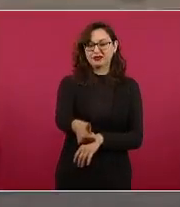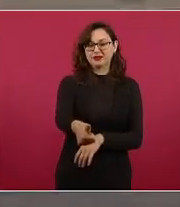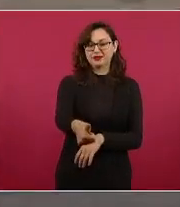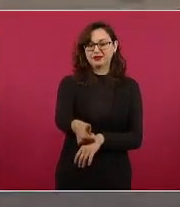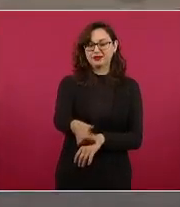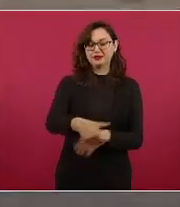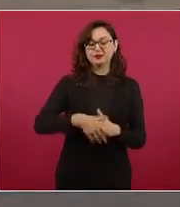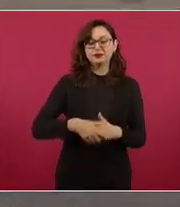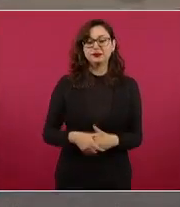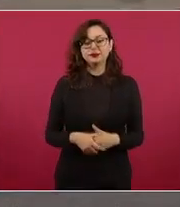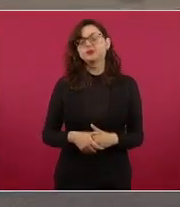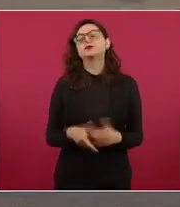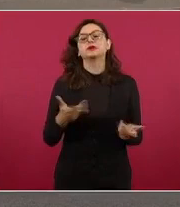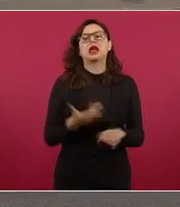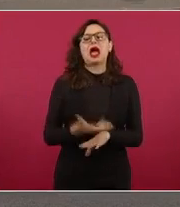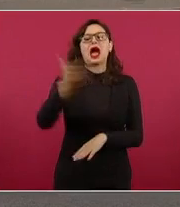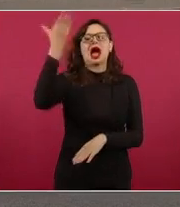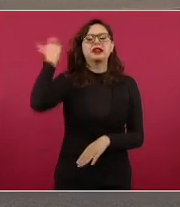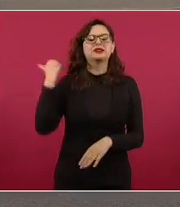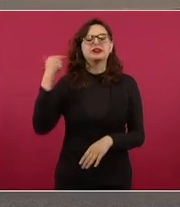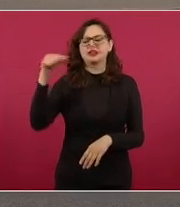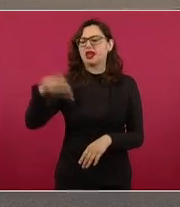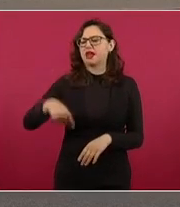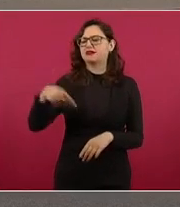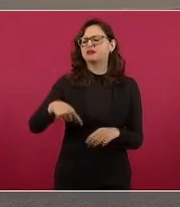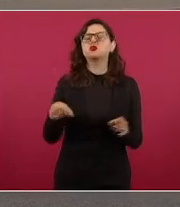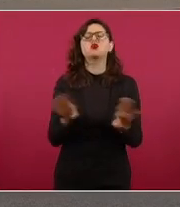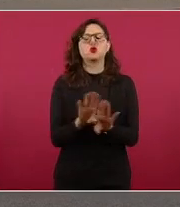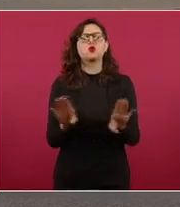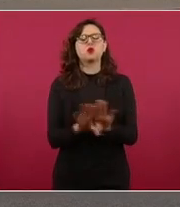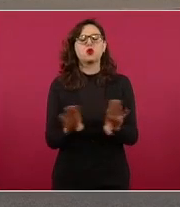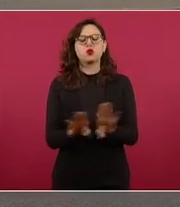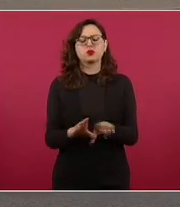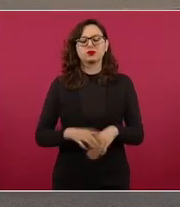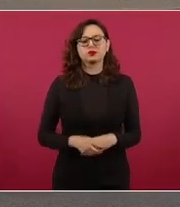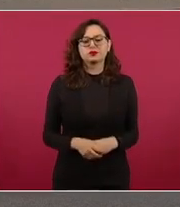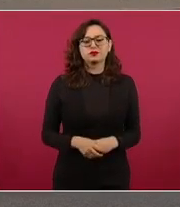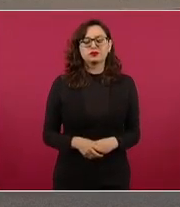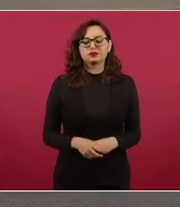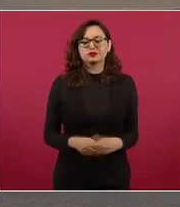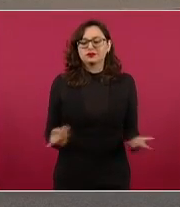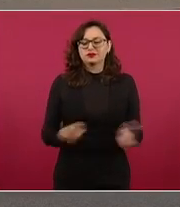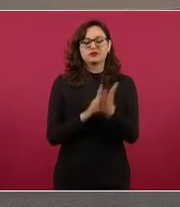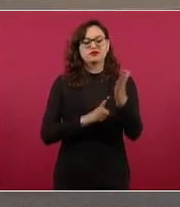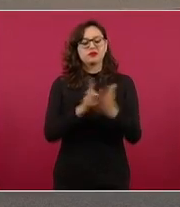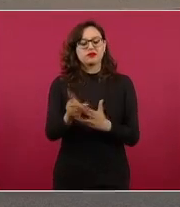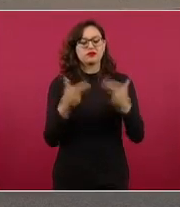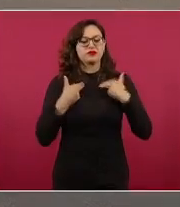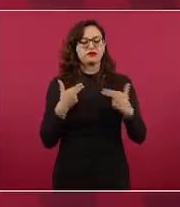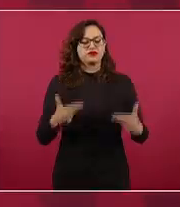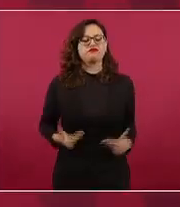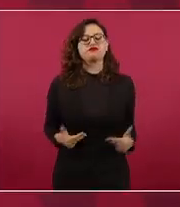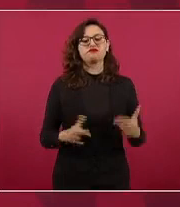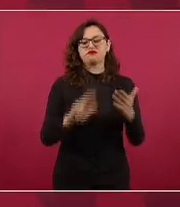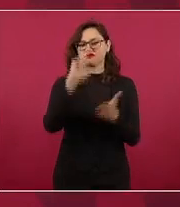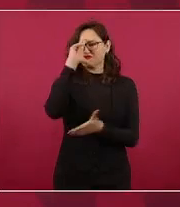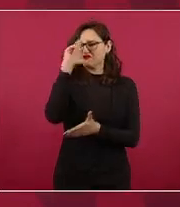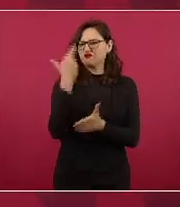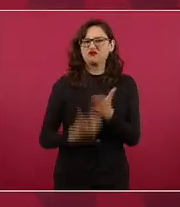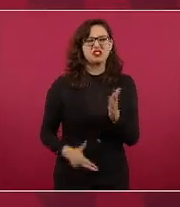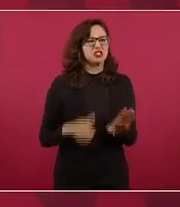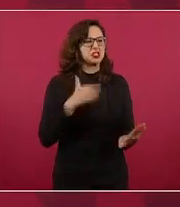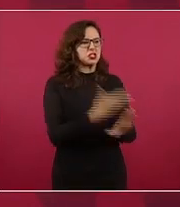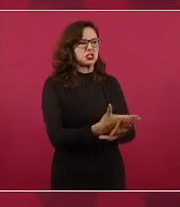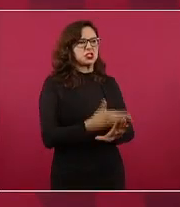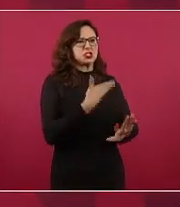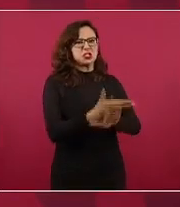en México? de que el principal violador de los derechos